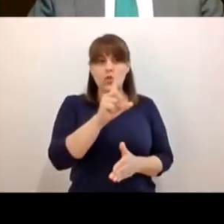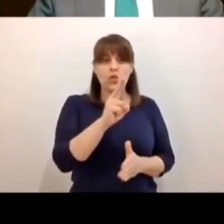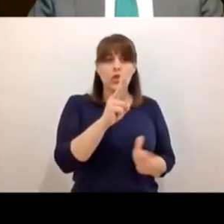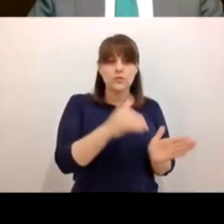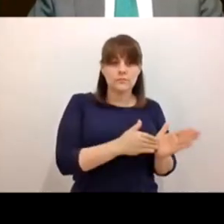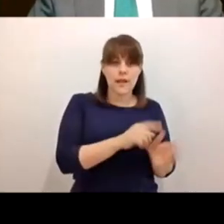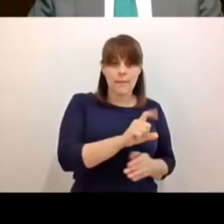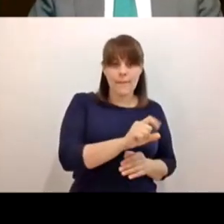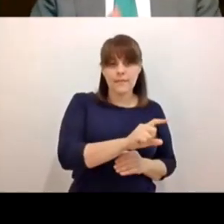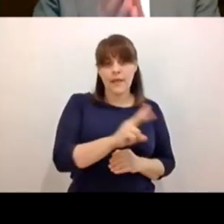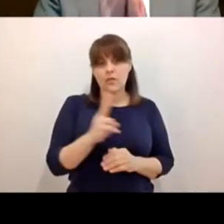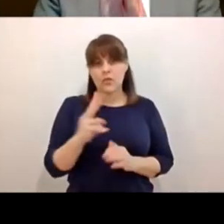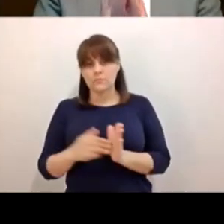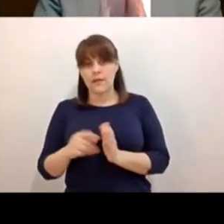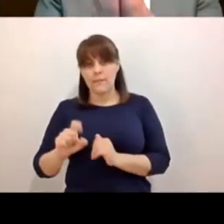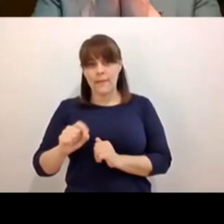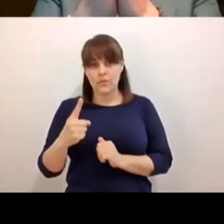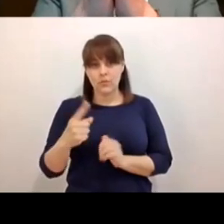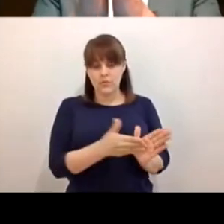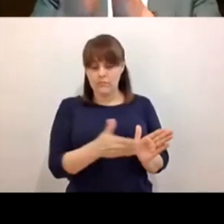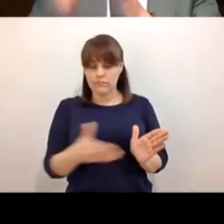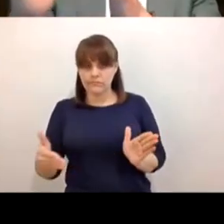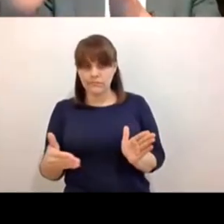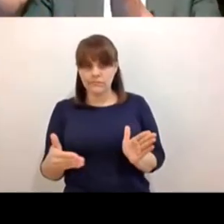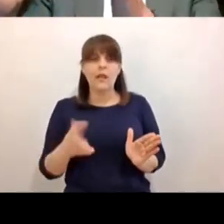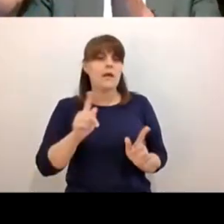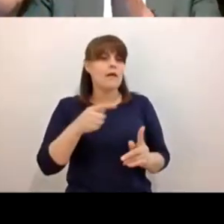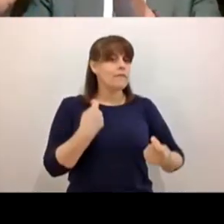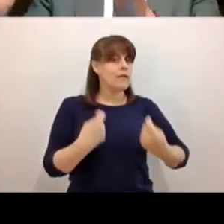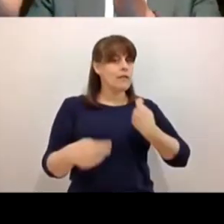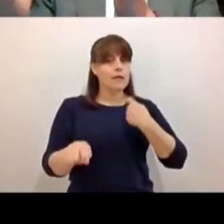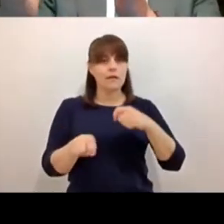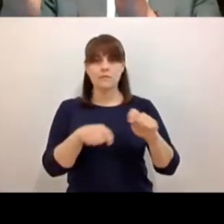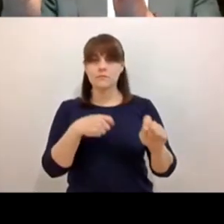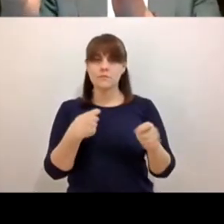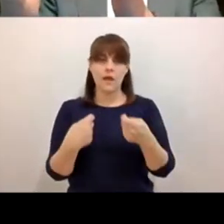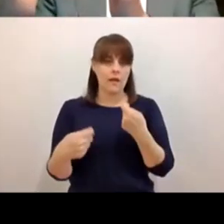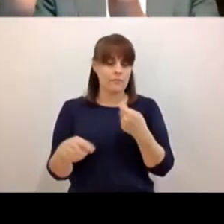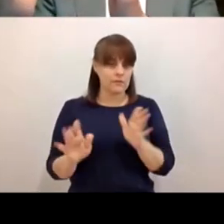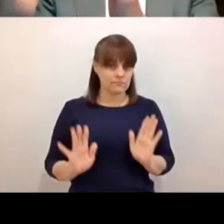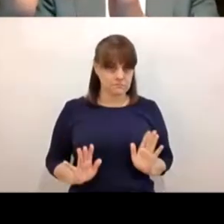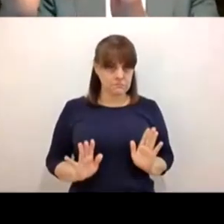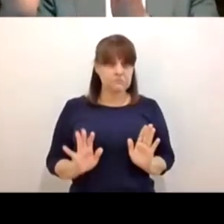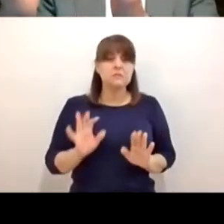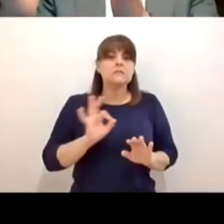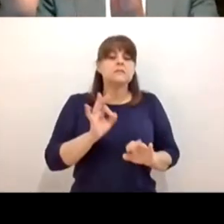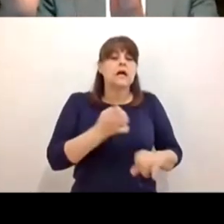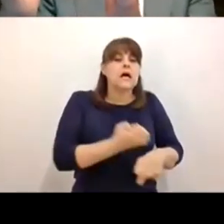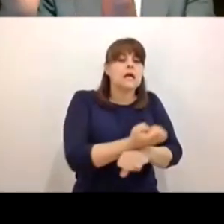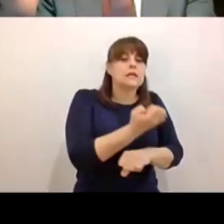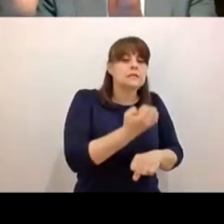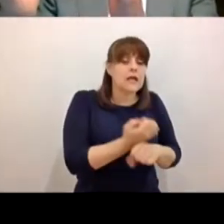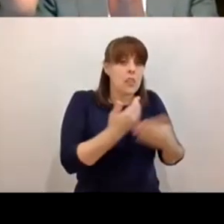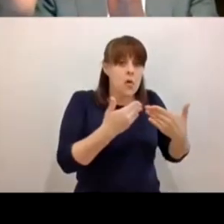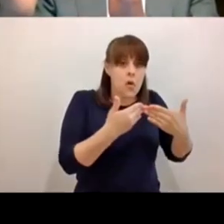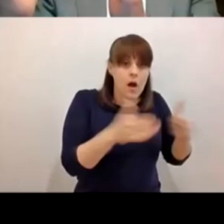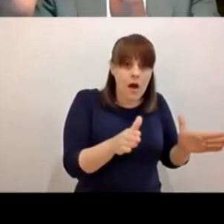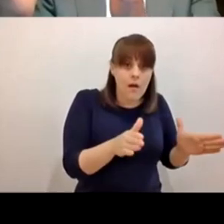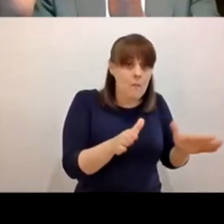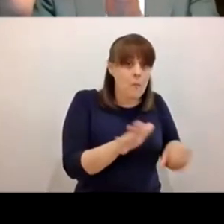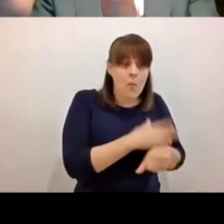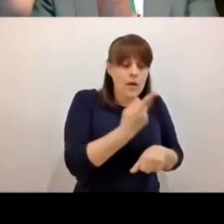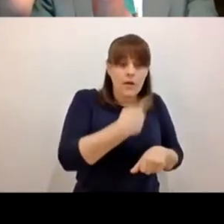precisamente va a tener la flexibilidad para que si algún estado no abre por no estar en verde